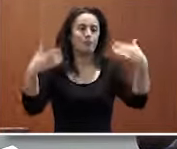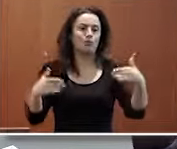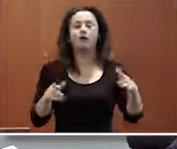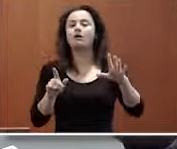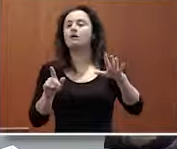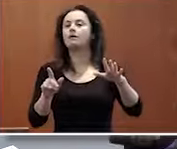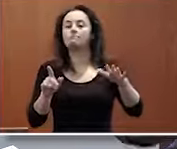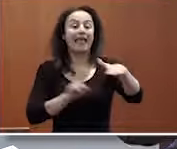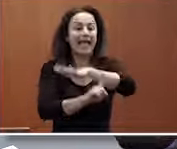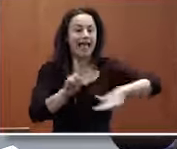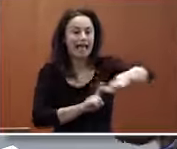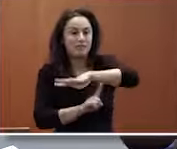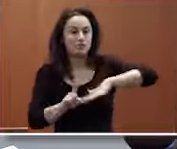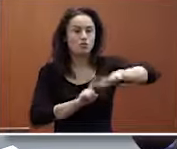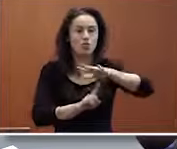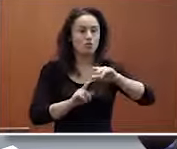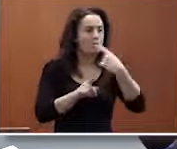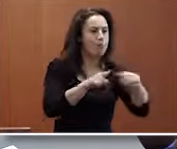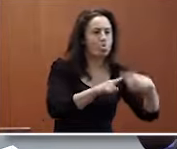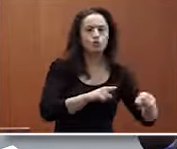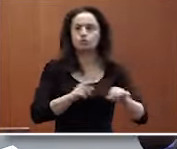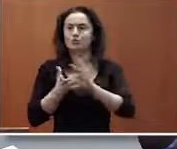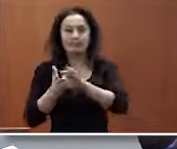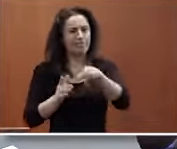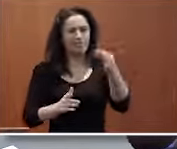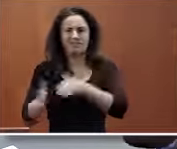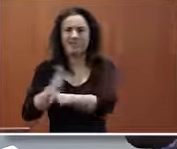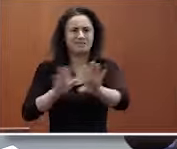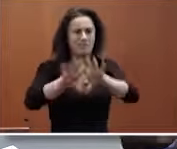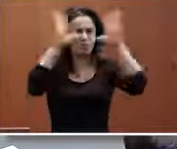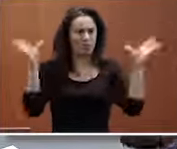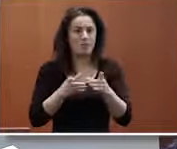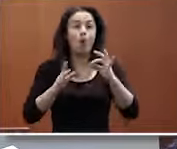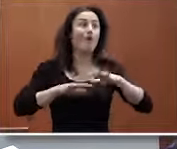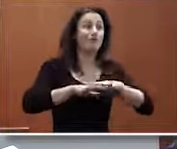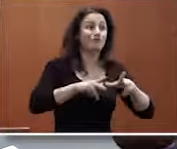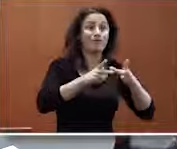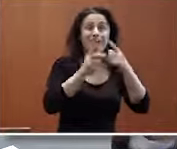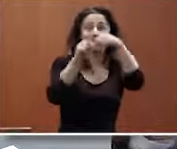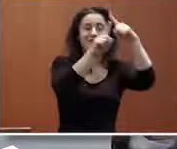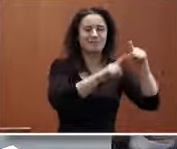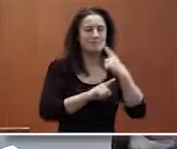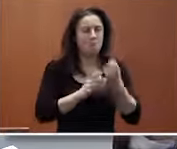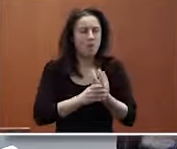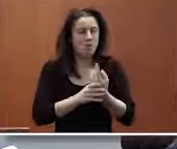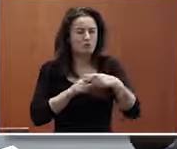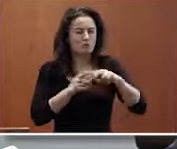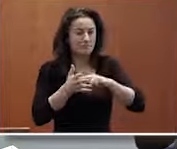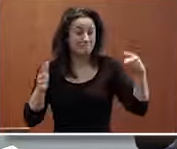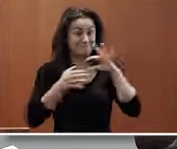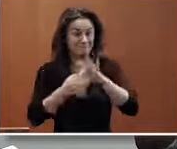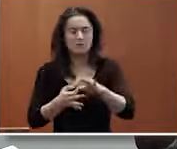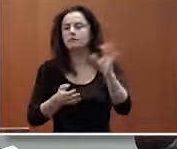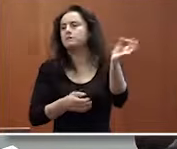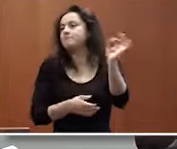entornos los entornos la accesibilidad en los entornos en los productos en los servicios en las redes sociales en los productos tecnológicos